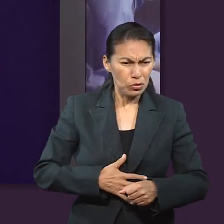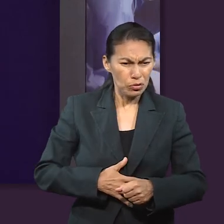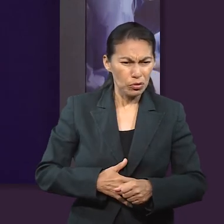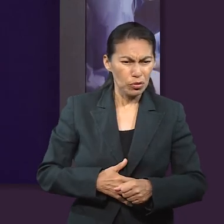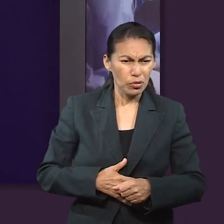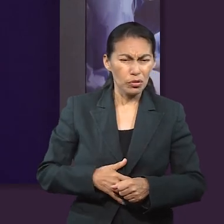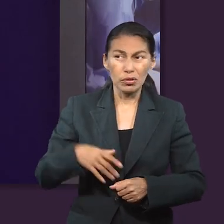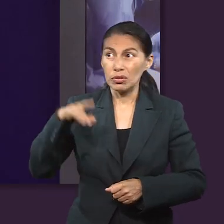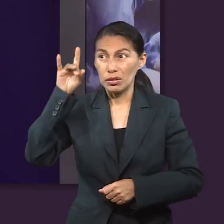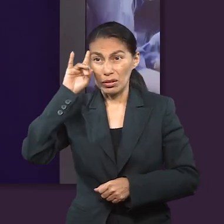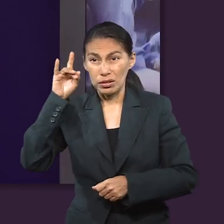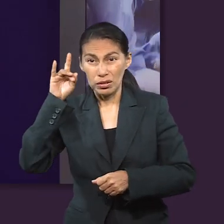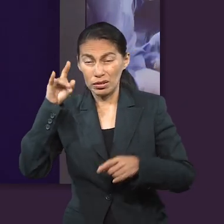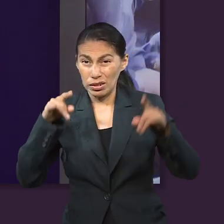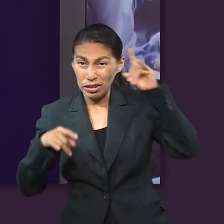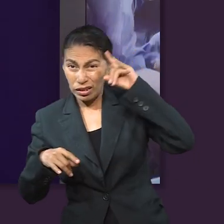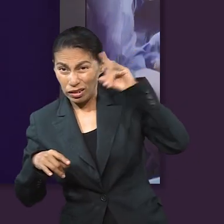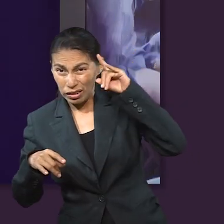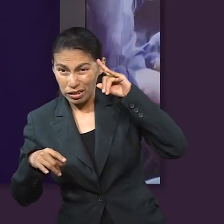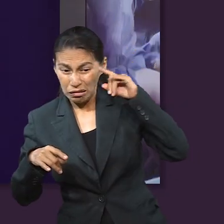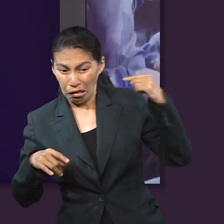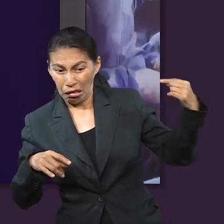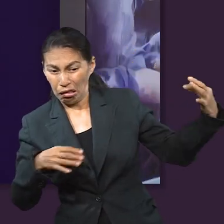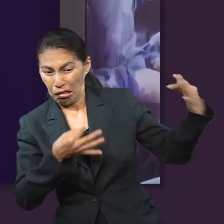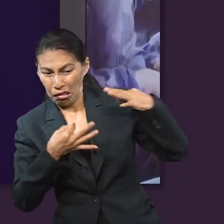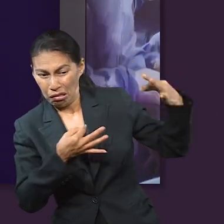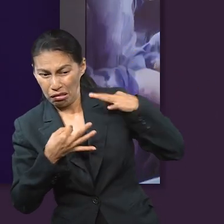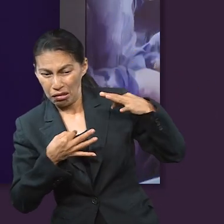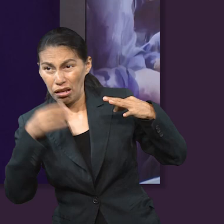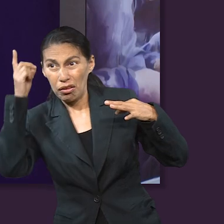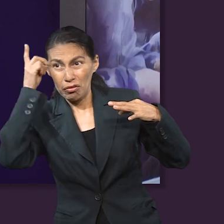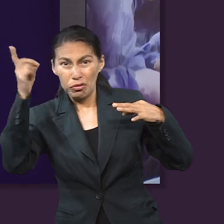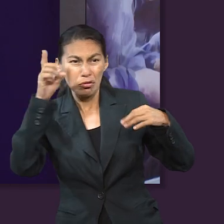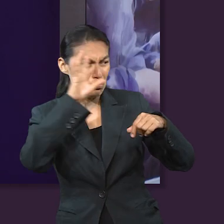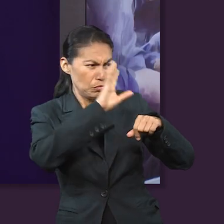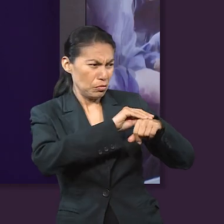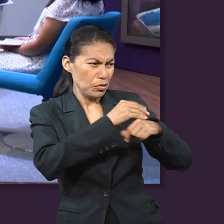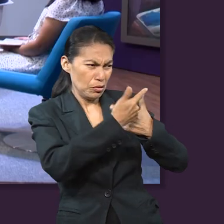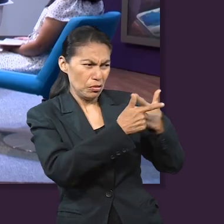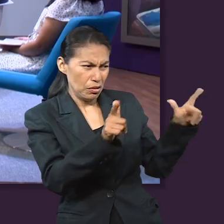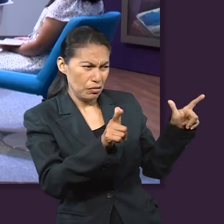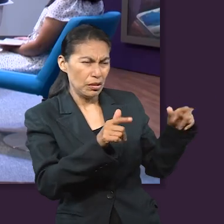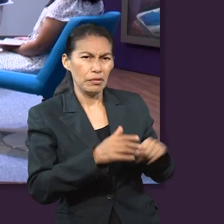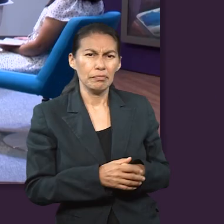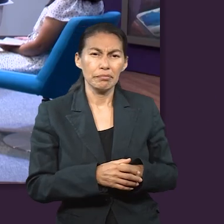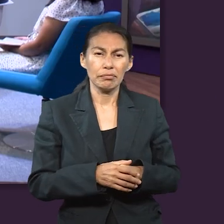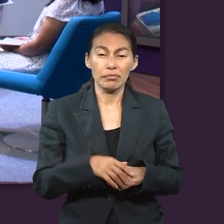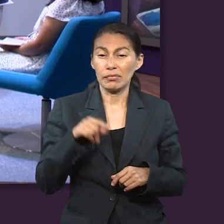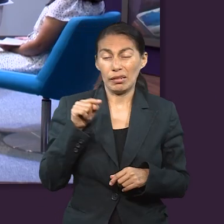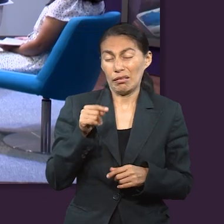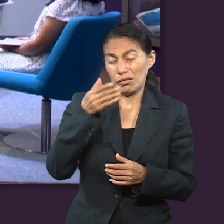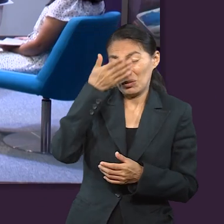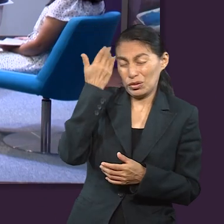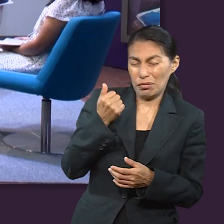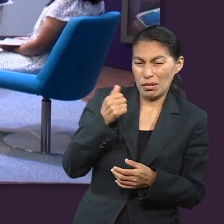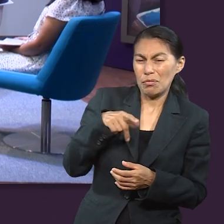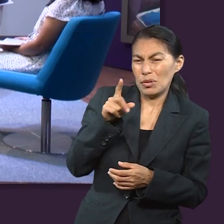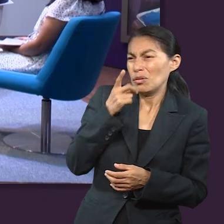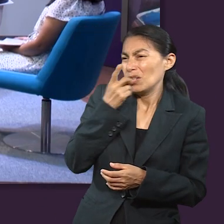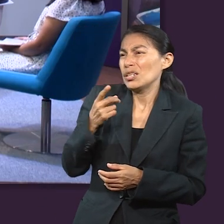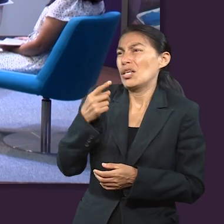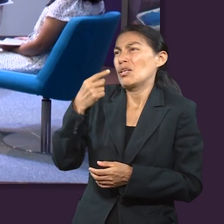lo que le sucedía era injusto porque Dios había decidido permitir que el enemigo lo tocara, él sabía que iba a salir